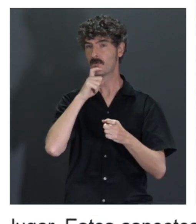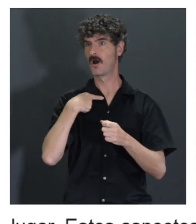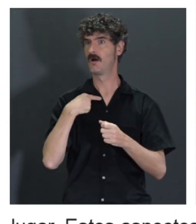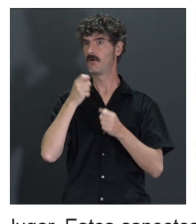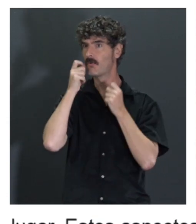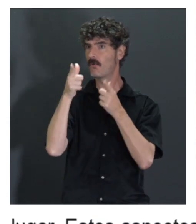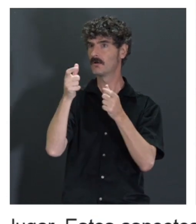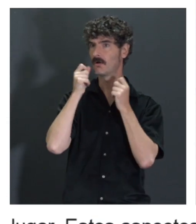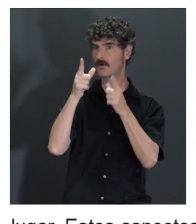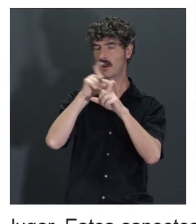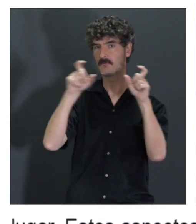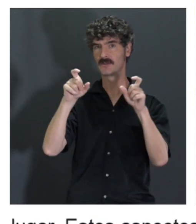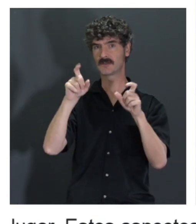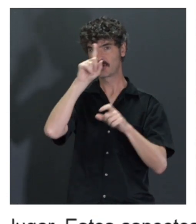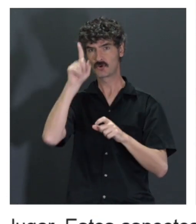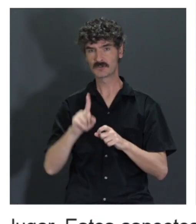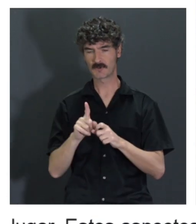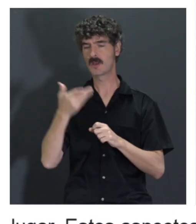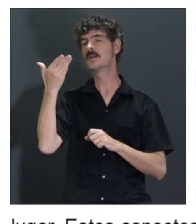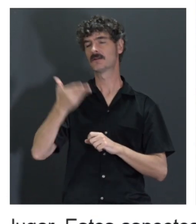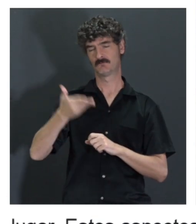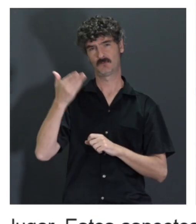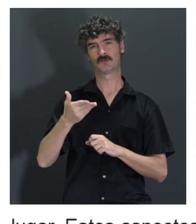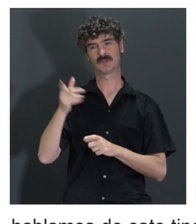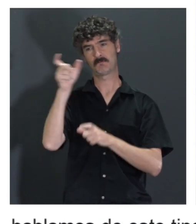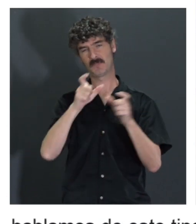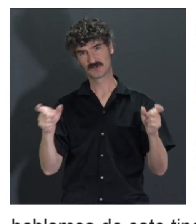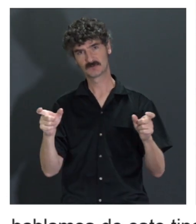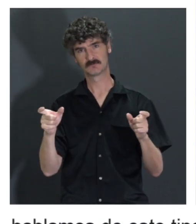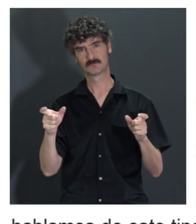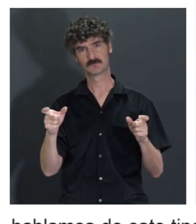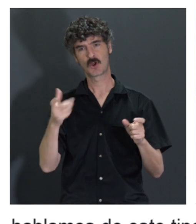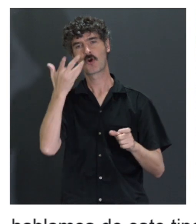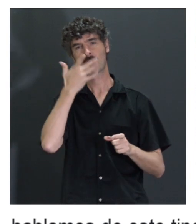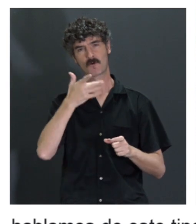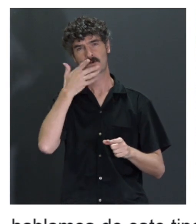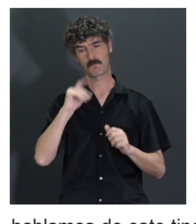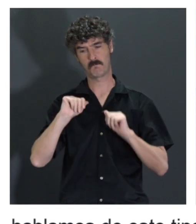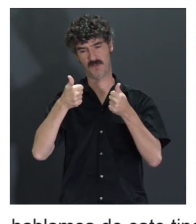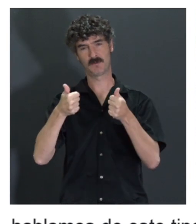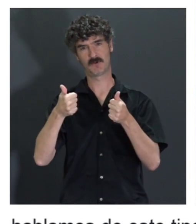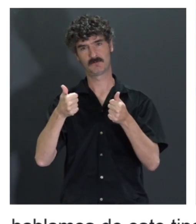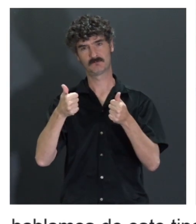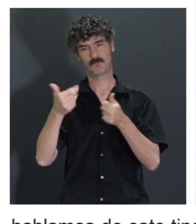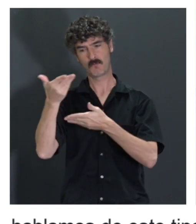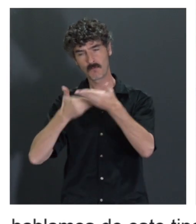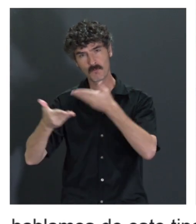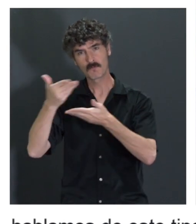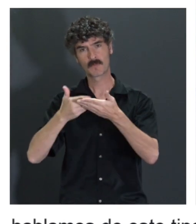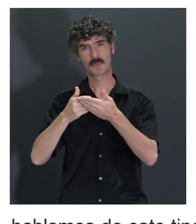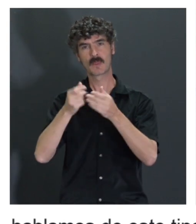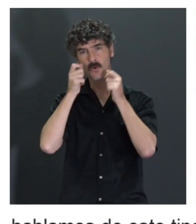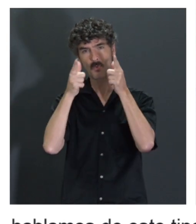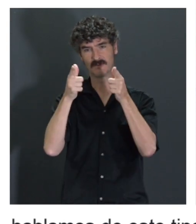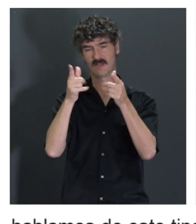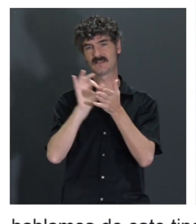Sí, es muy importante ya desde el principio tenerlo en cuenta para dar